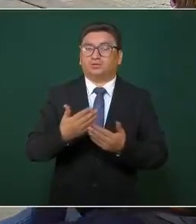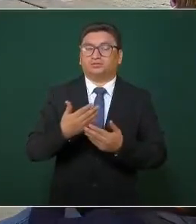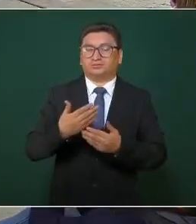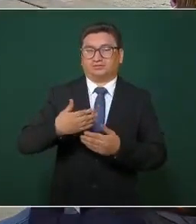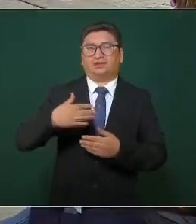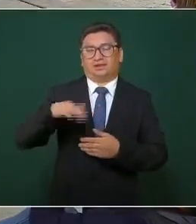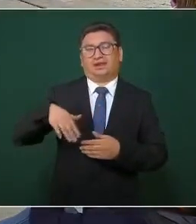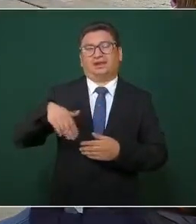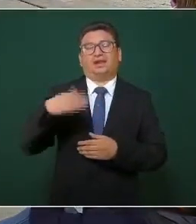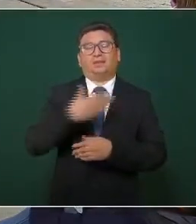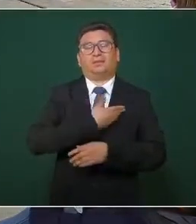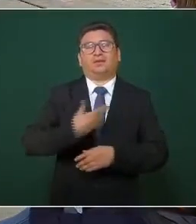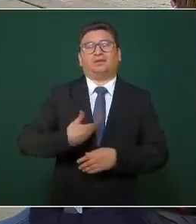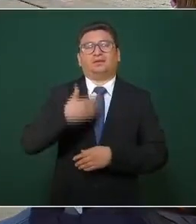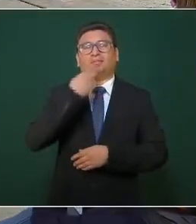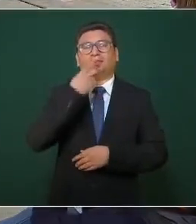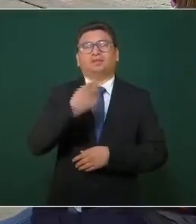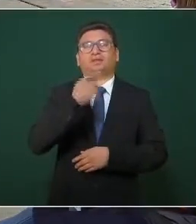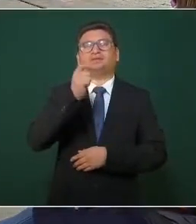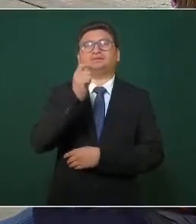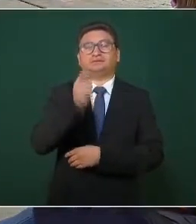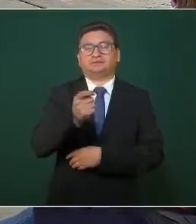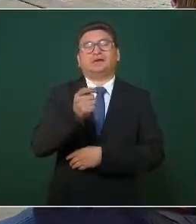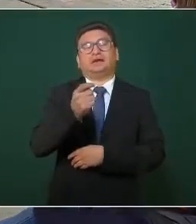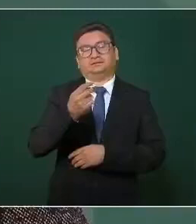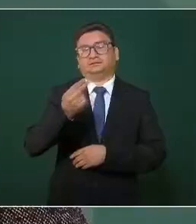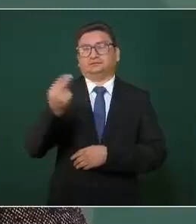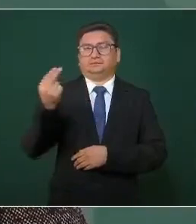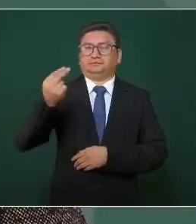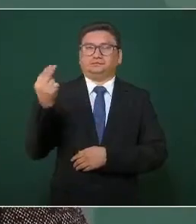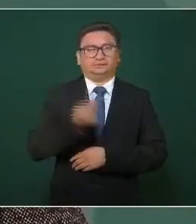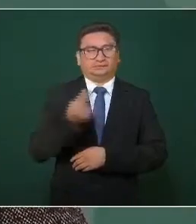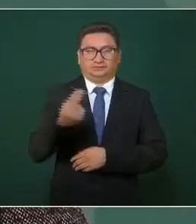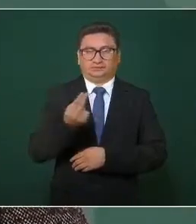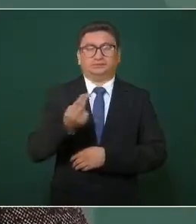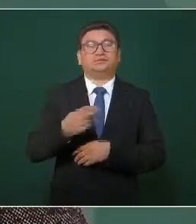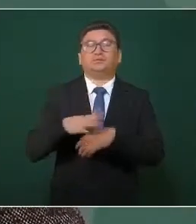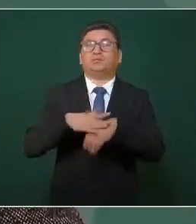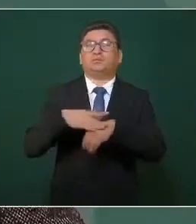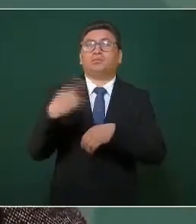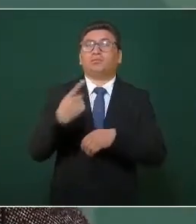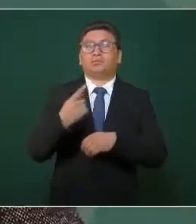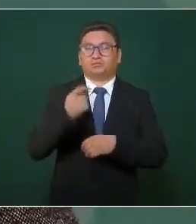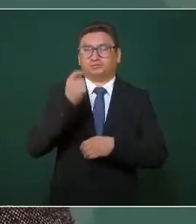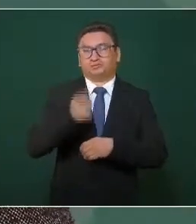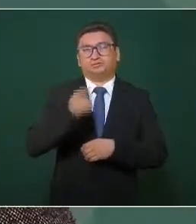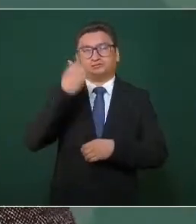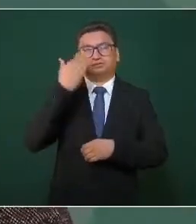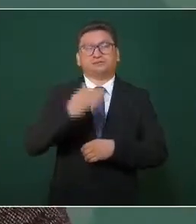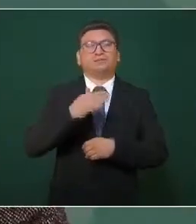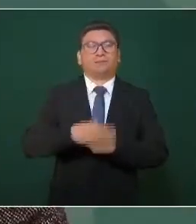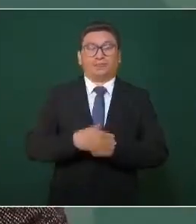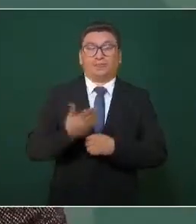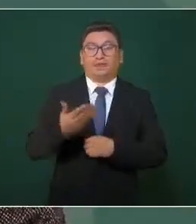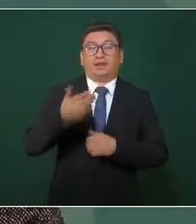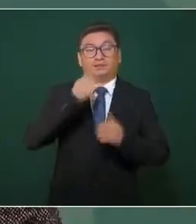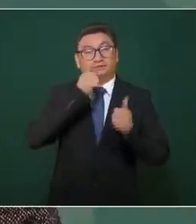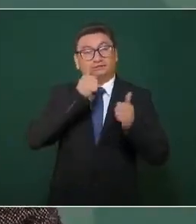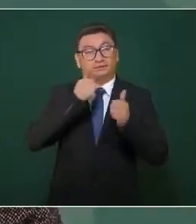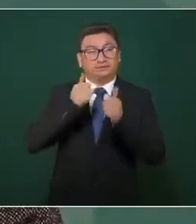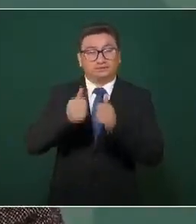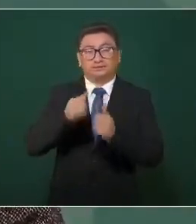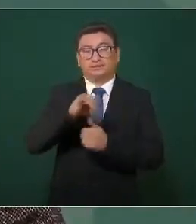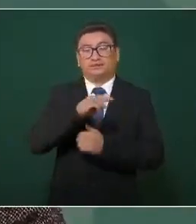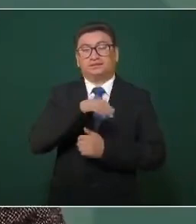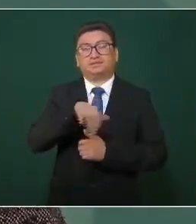mencionado el señor presidente es necesario y consiste en fortalecer en principio el modelo de atención del